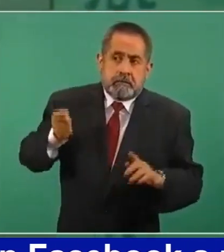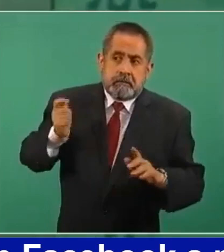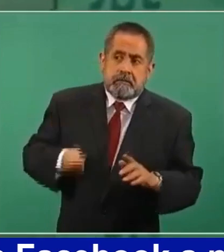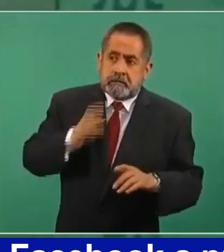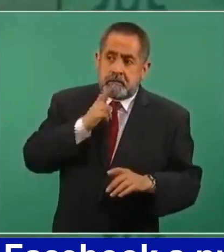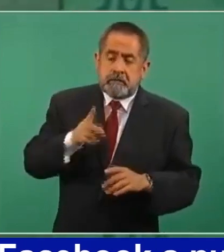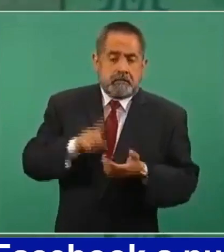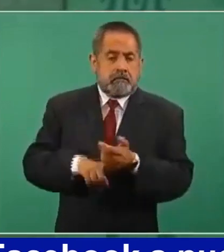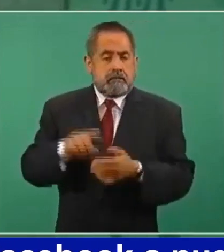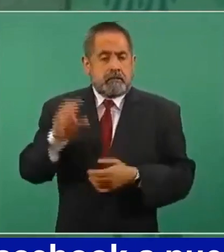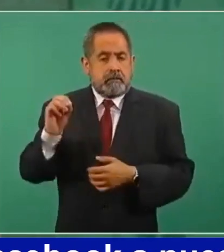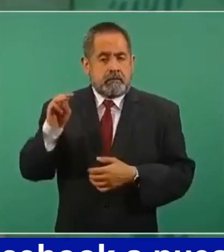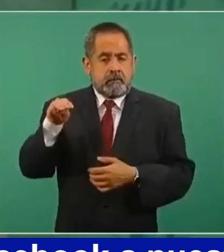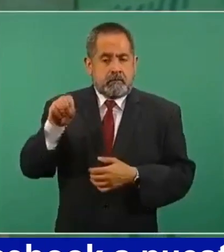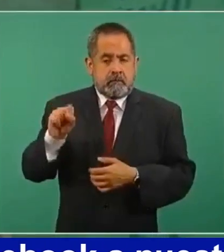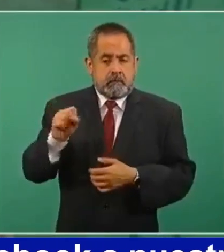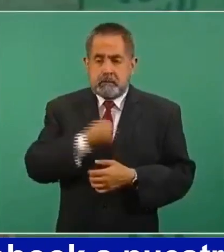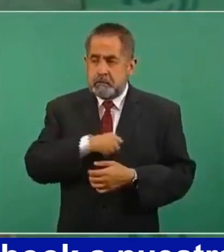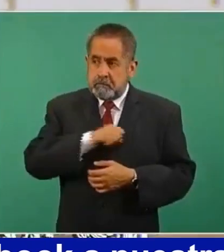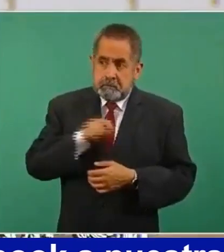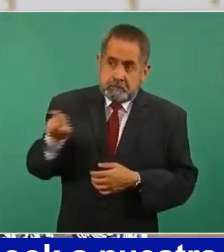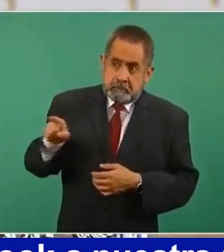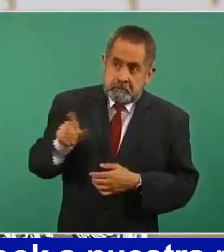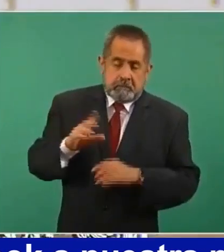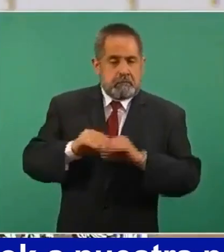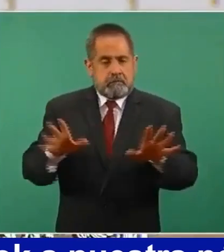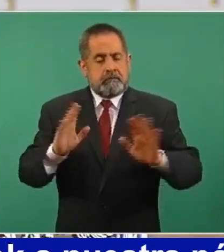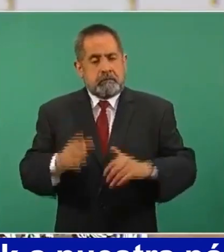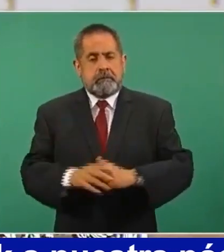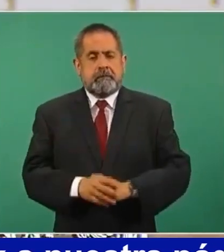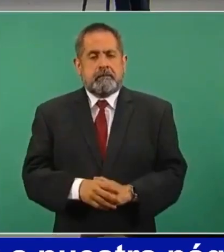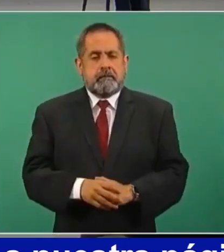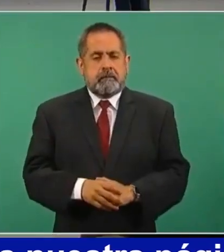la Organización Mundial de la Salud. Muy bien, Presidente. En otro tema... Gracias. Gracias.